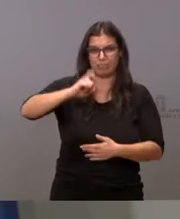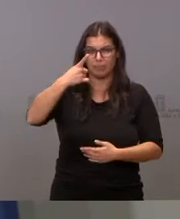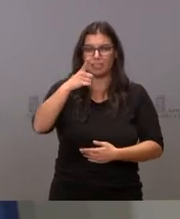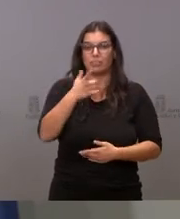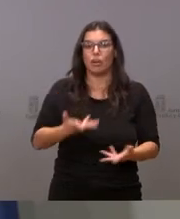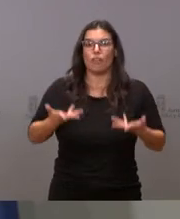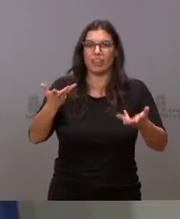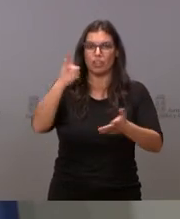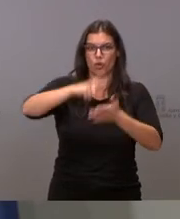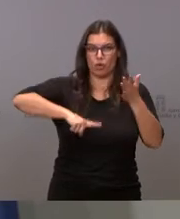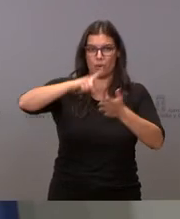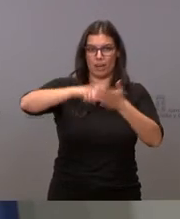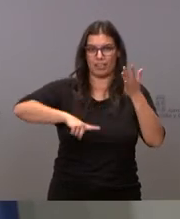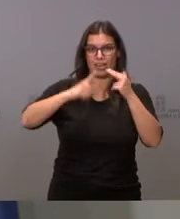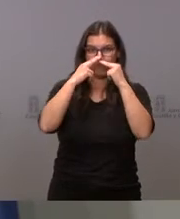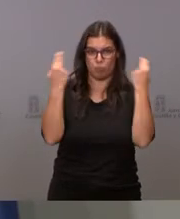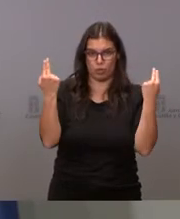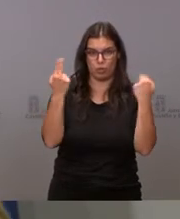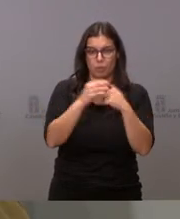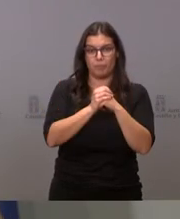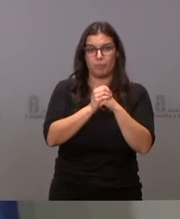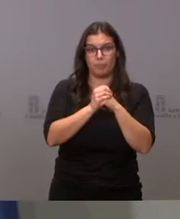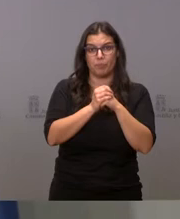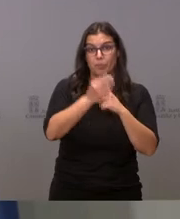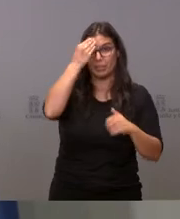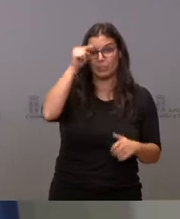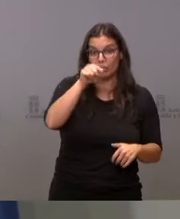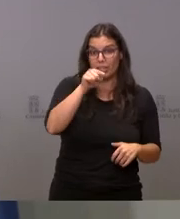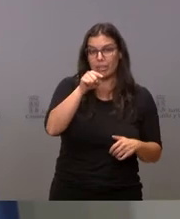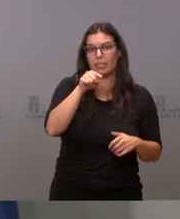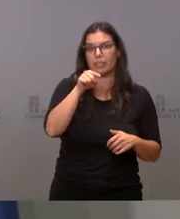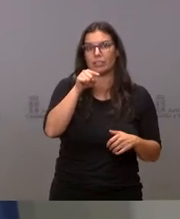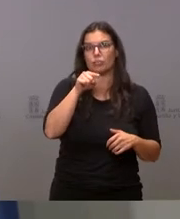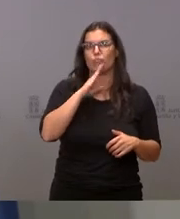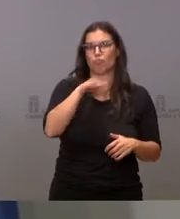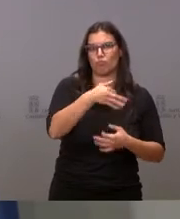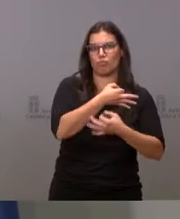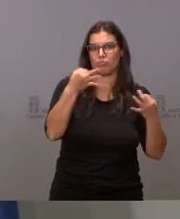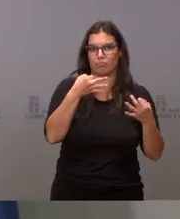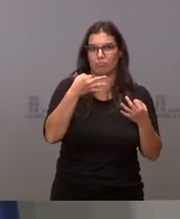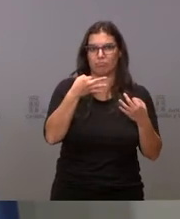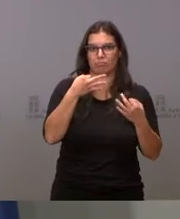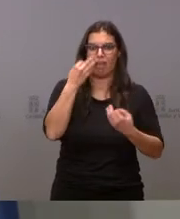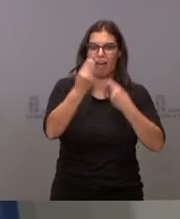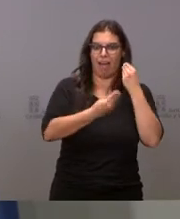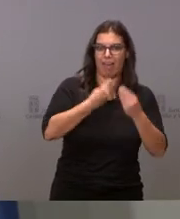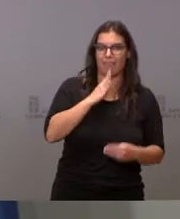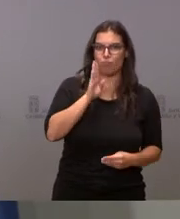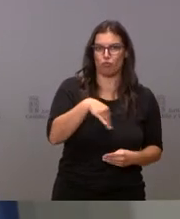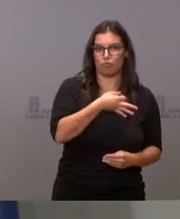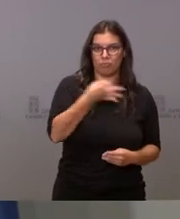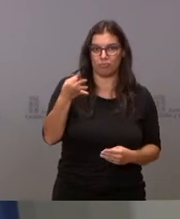alquiler. Y creemos que esta es la línea adecuada. La línea adecuada es proteger